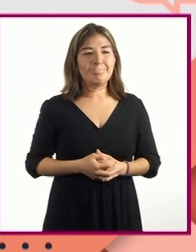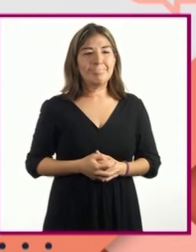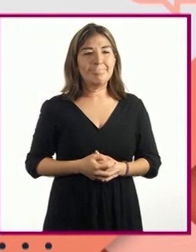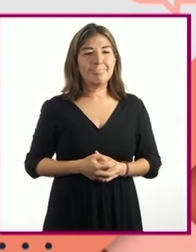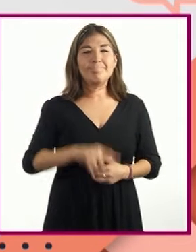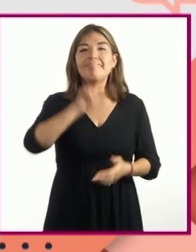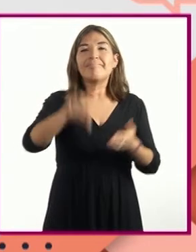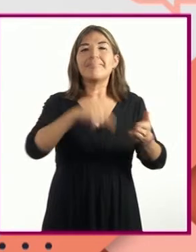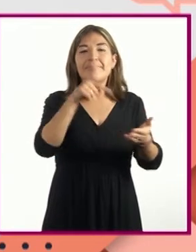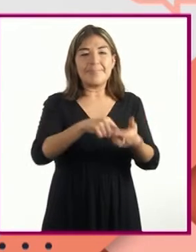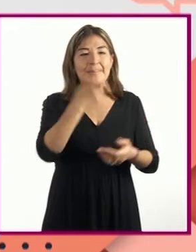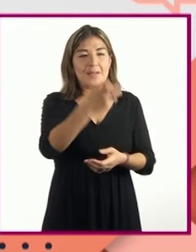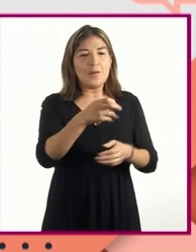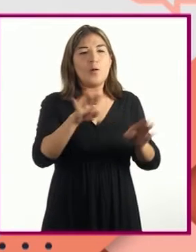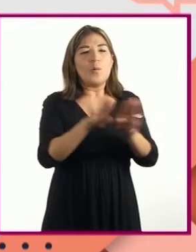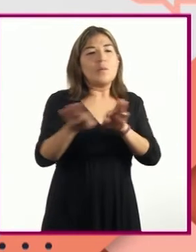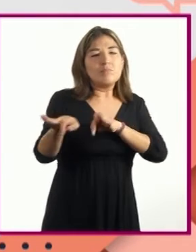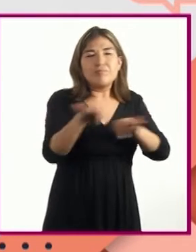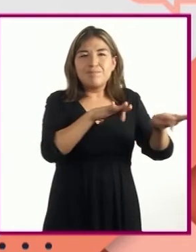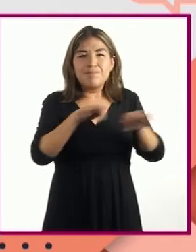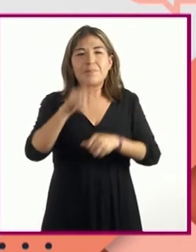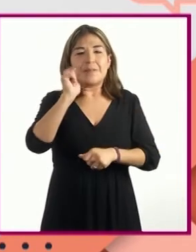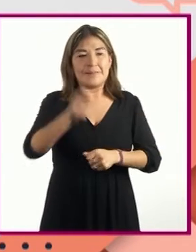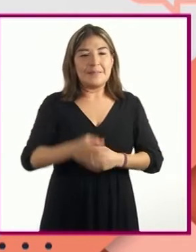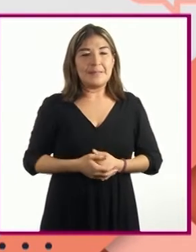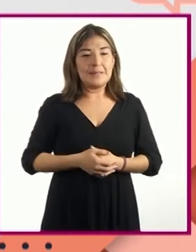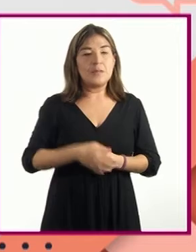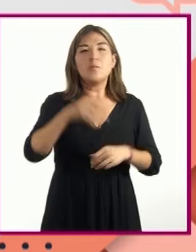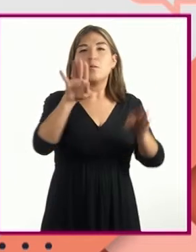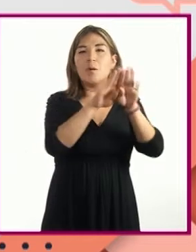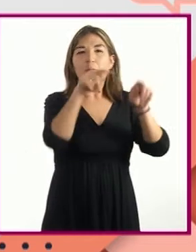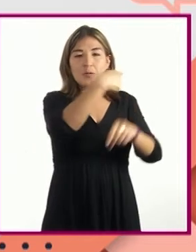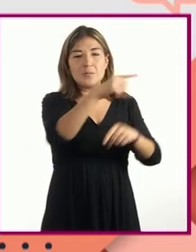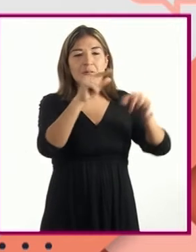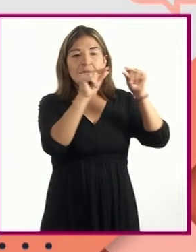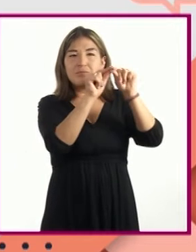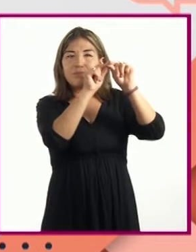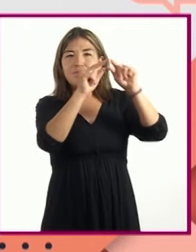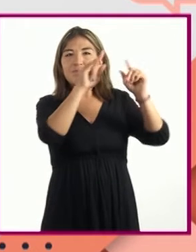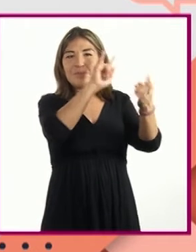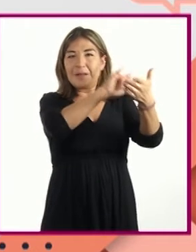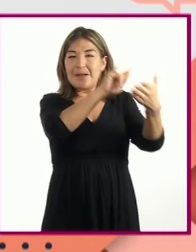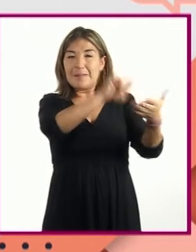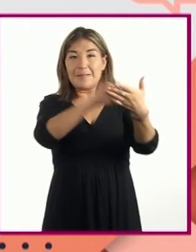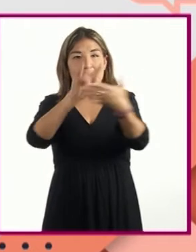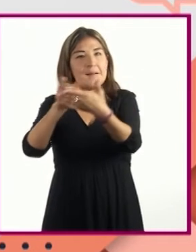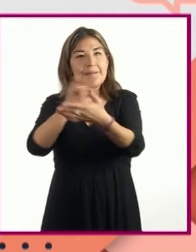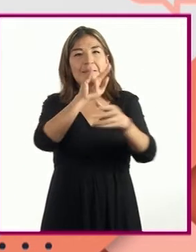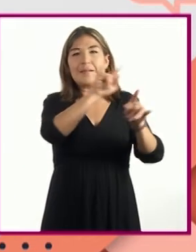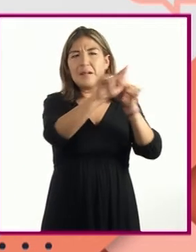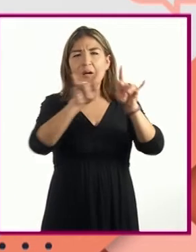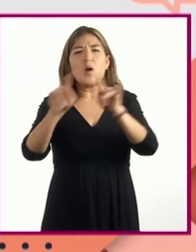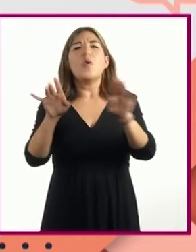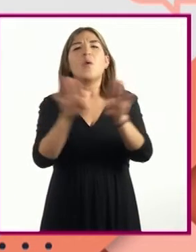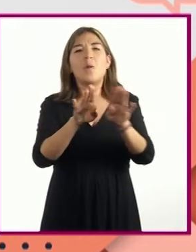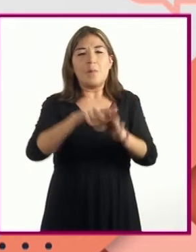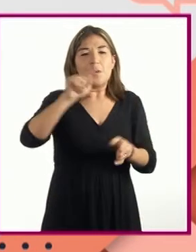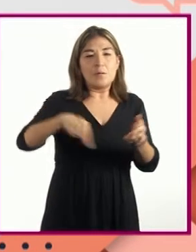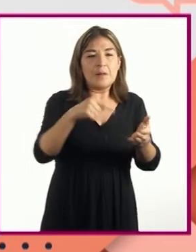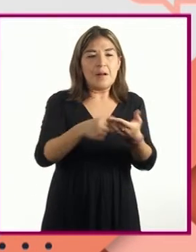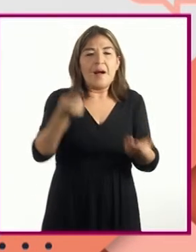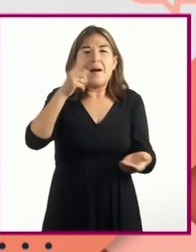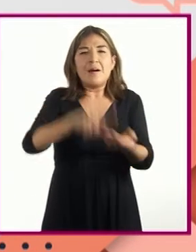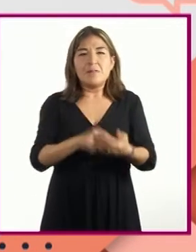Espacio del relato o ficción son las viñetas en las que se desarrolla un aspecto de la historieta. Este espacio puede ser